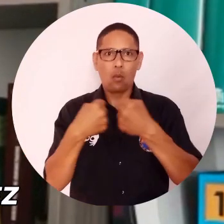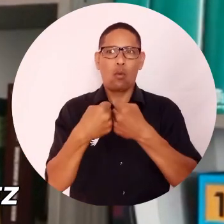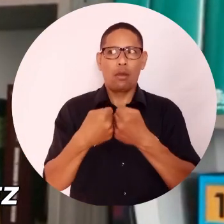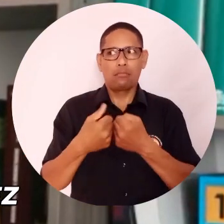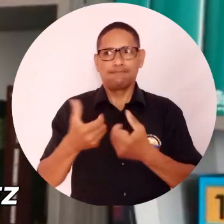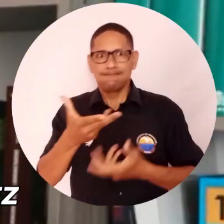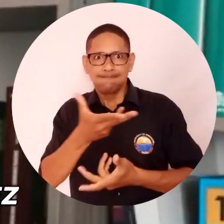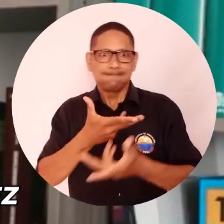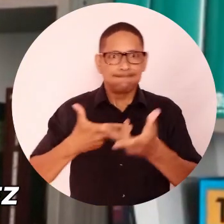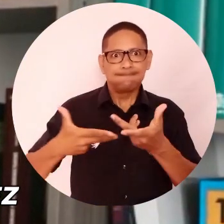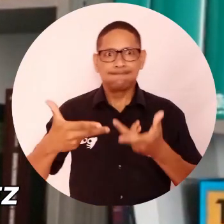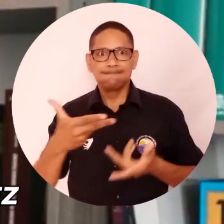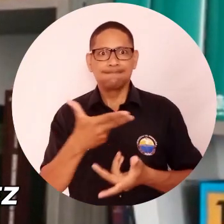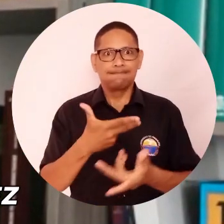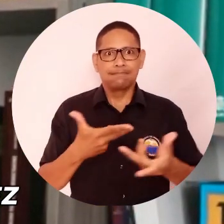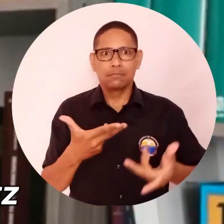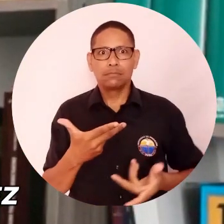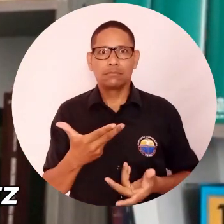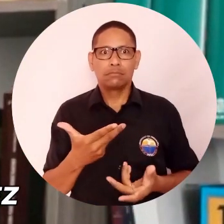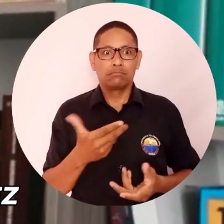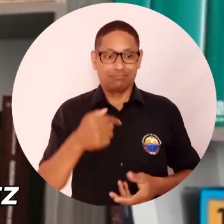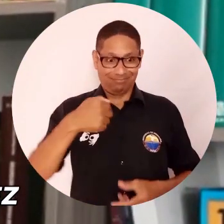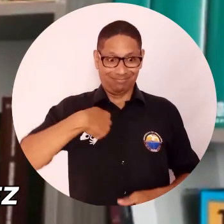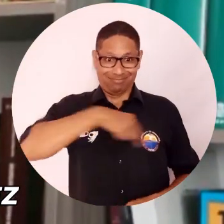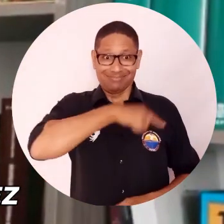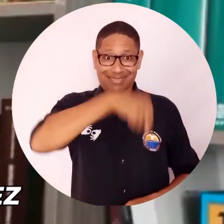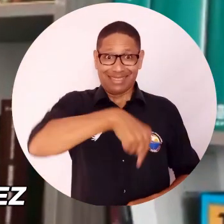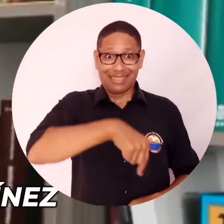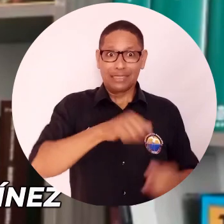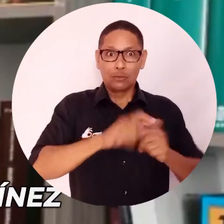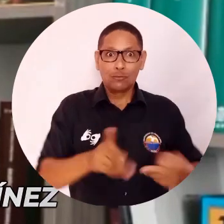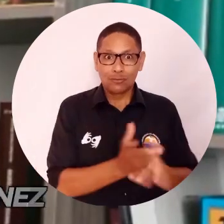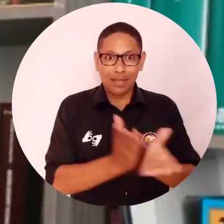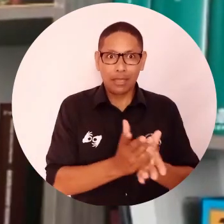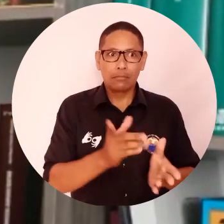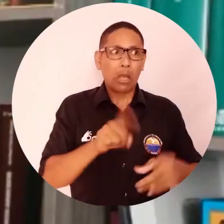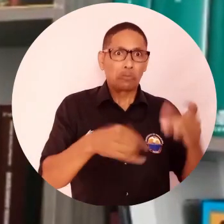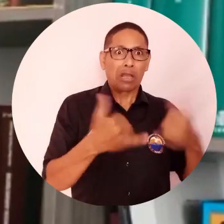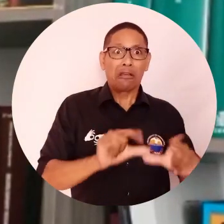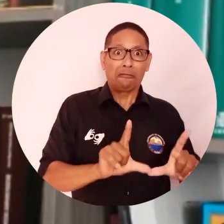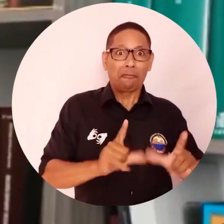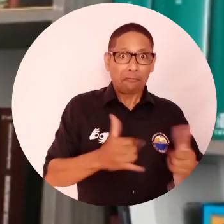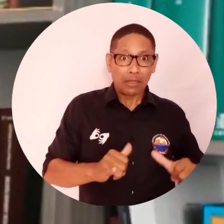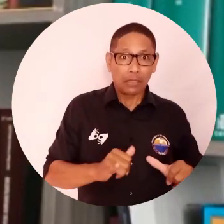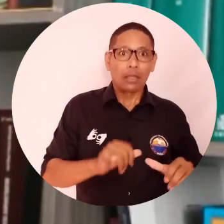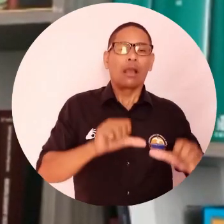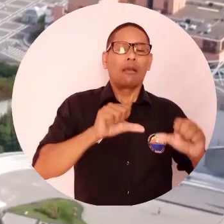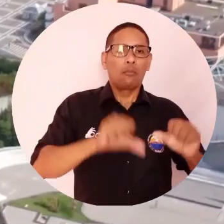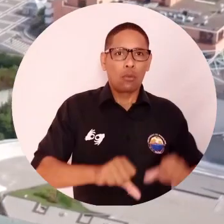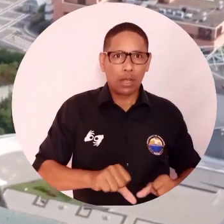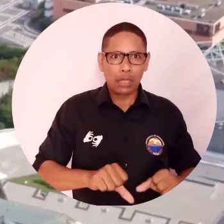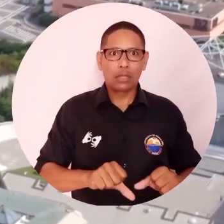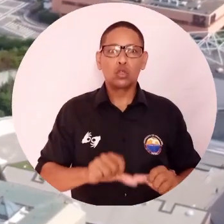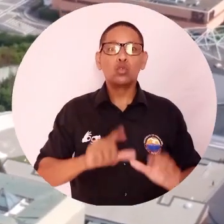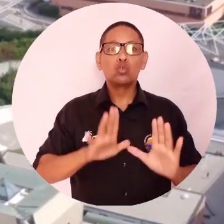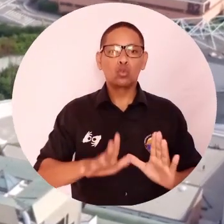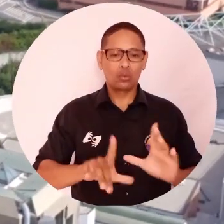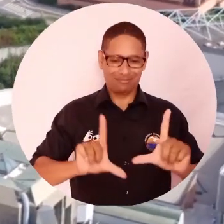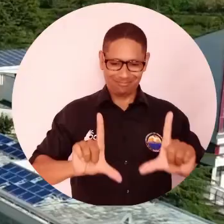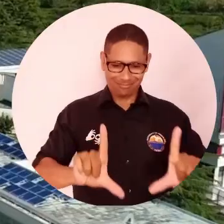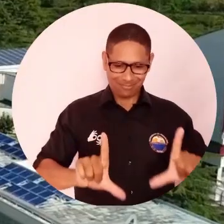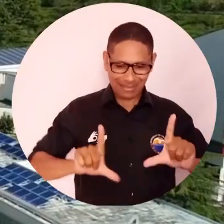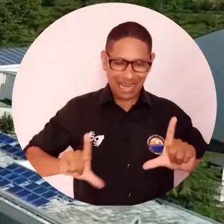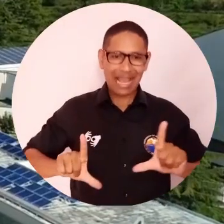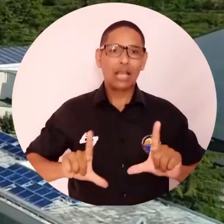convenio específico que permitirá a nuestros estudiantes y egresados poder obtener el título de